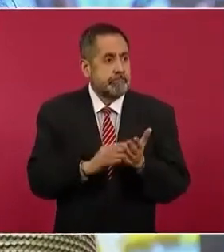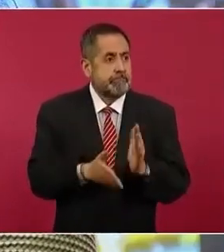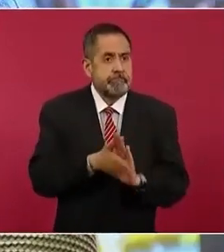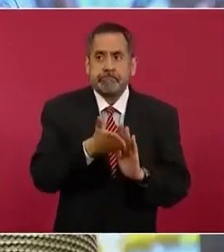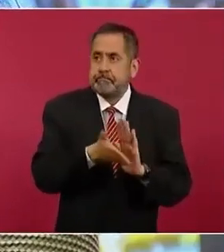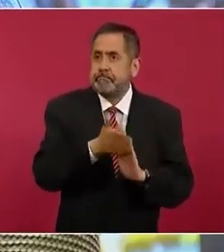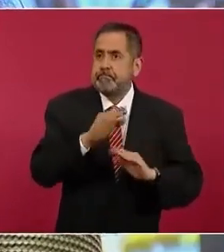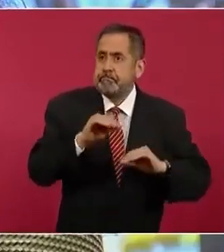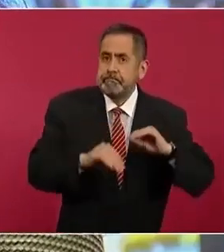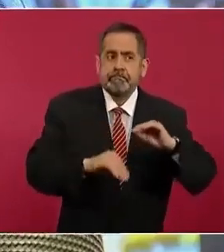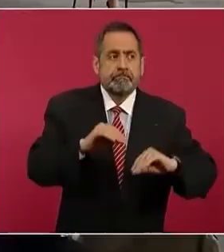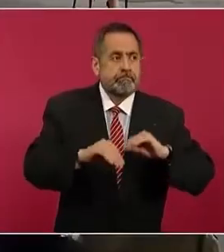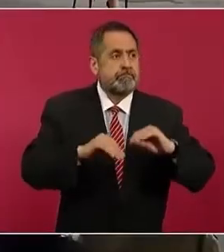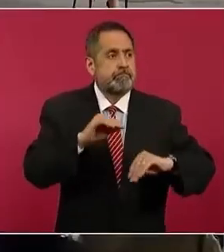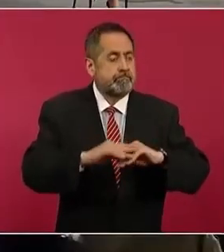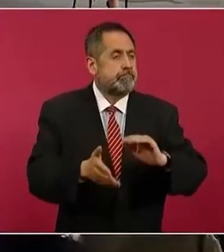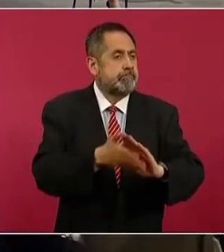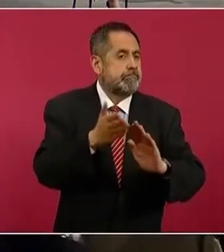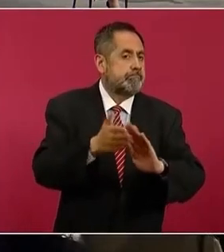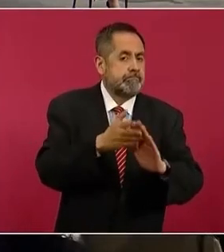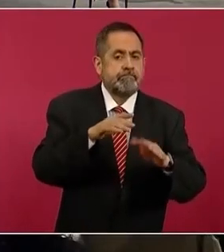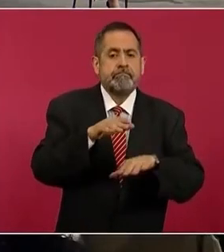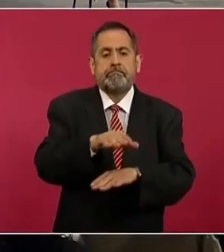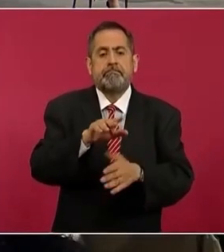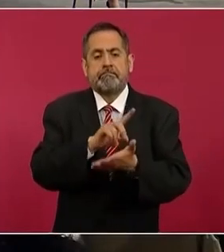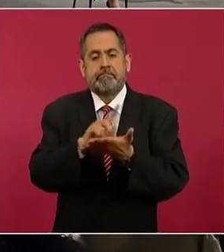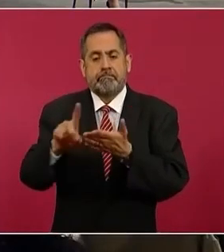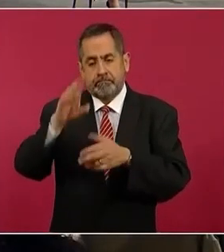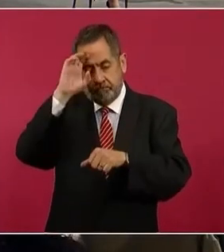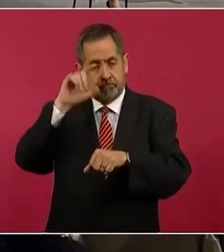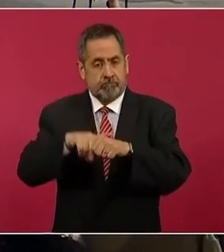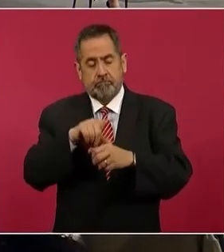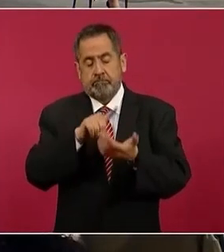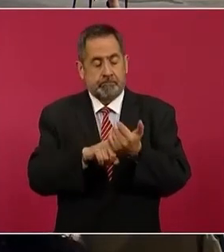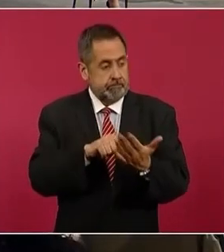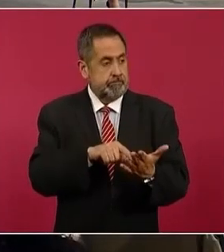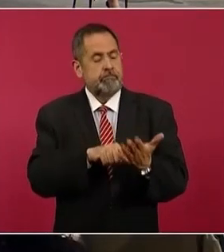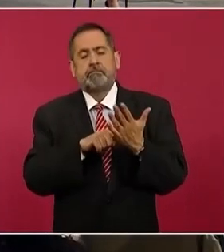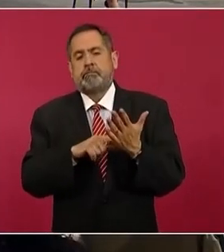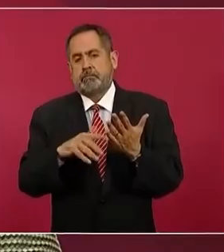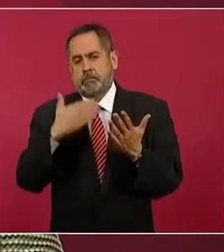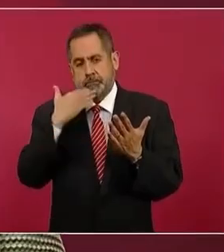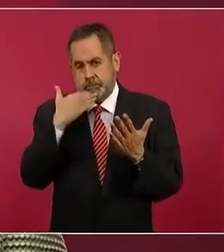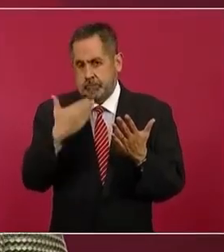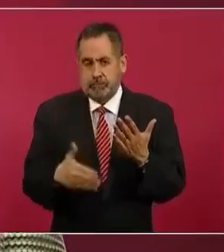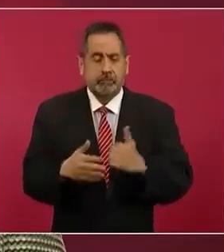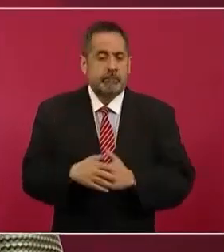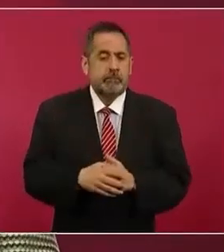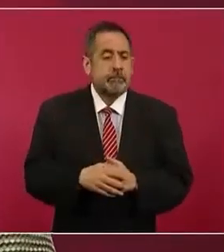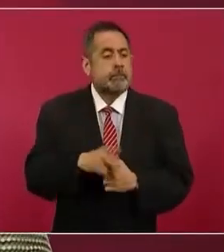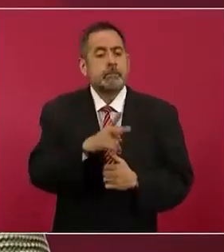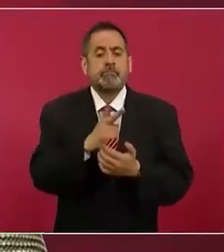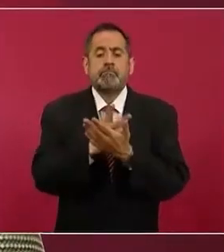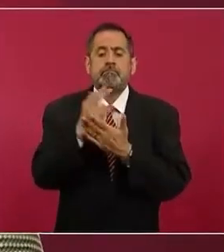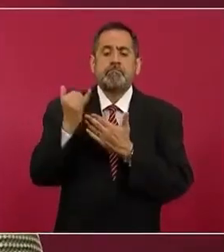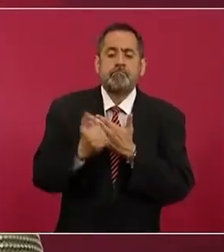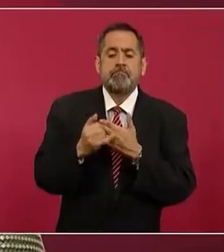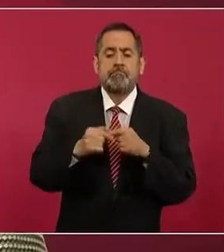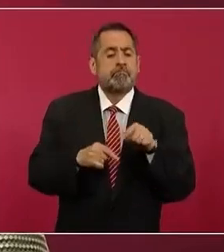por los derechos culturales es un emblema y es un timbre de orgullo. El proyecto Chapultepec,